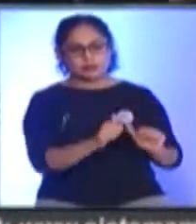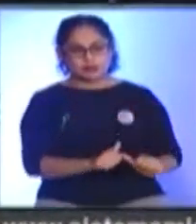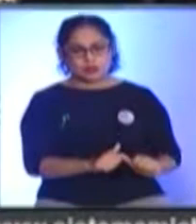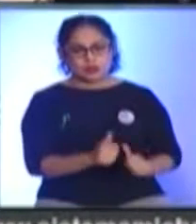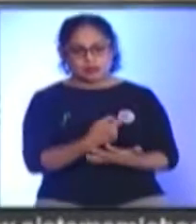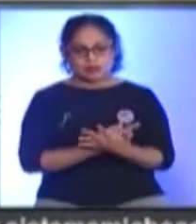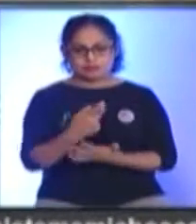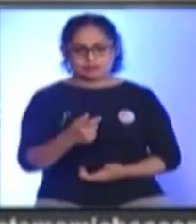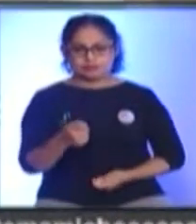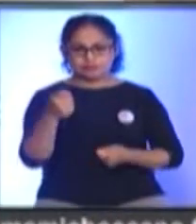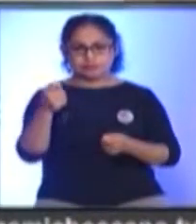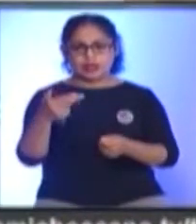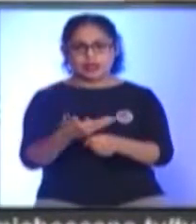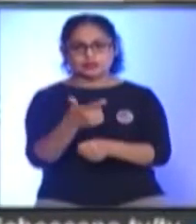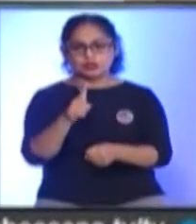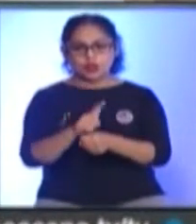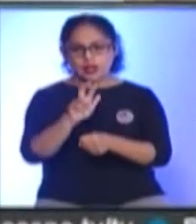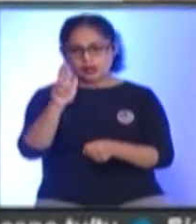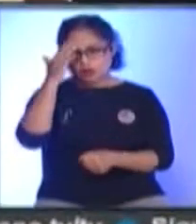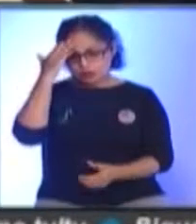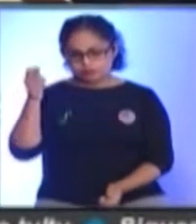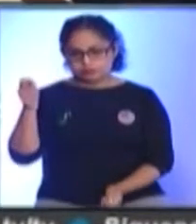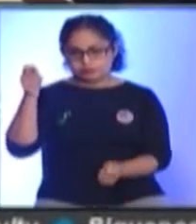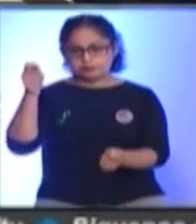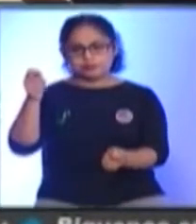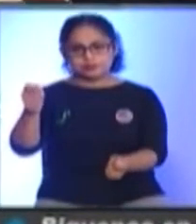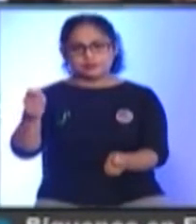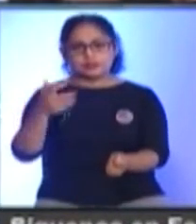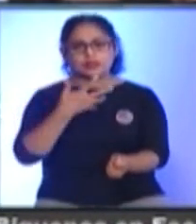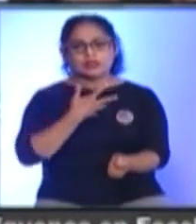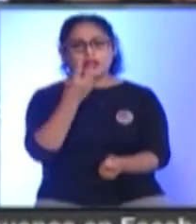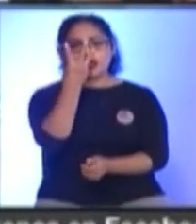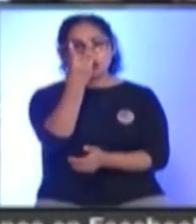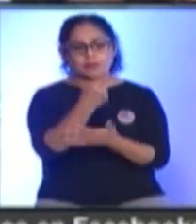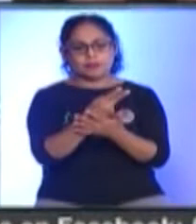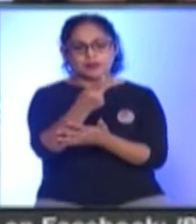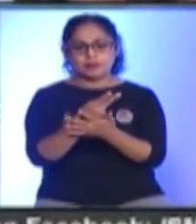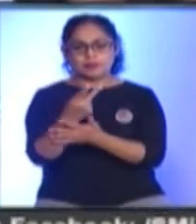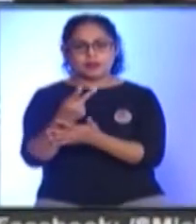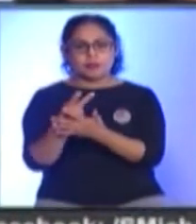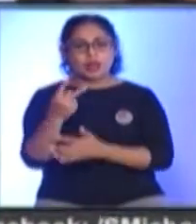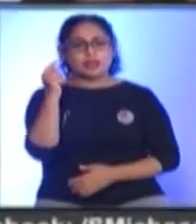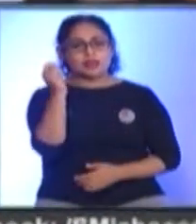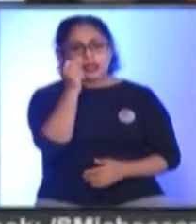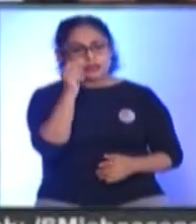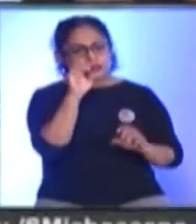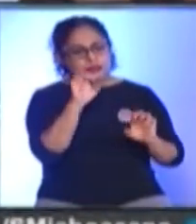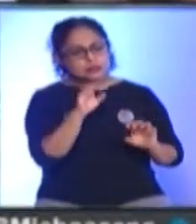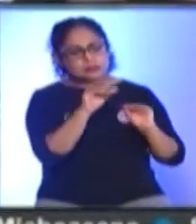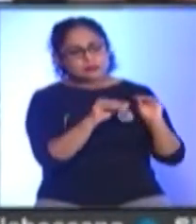galardón nacional Un premio Conmemorativo Bicentenario Tres premios especiales A mejor obra En técnica Y material tradicional